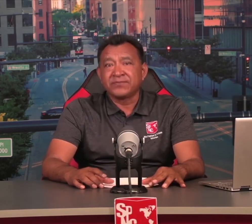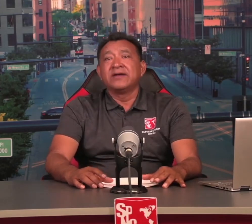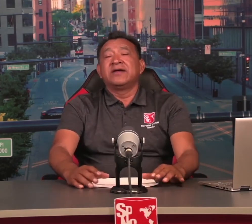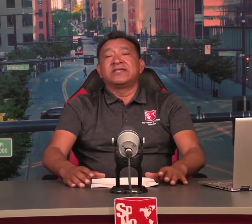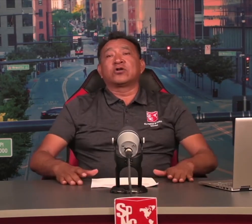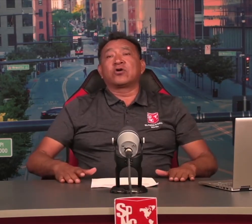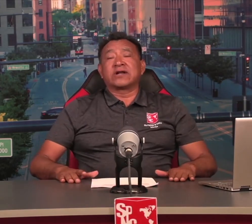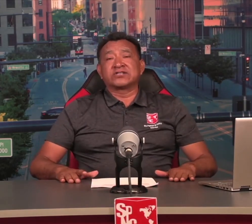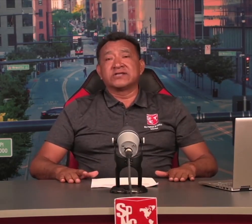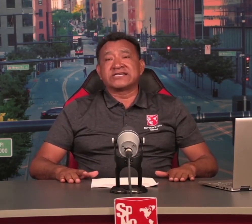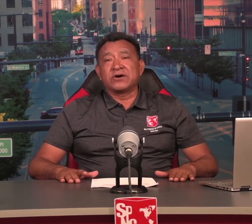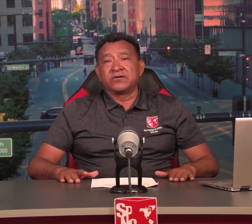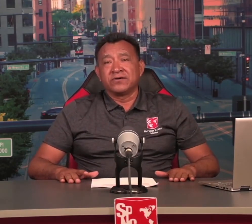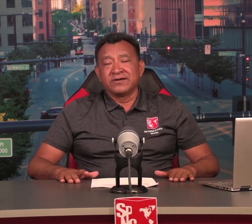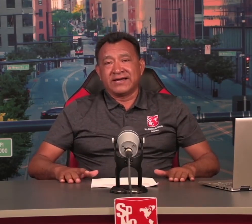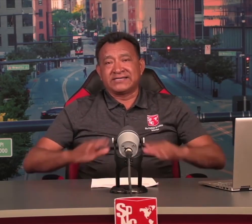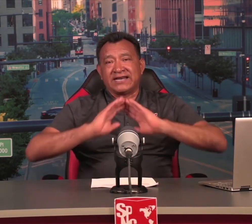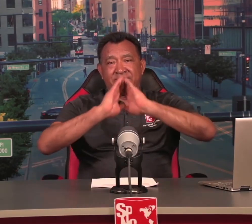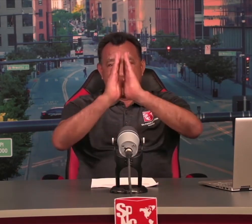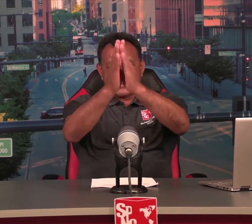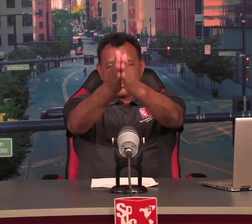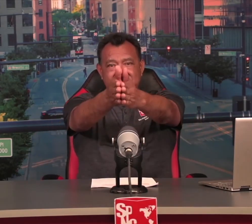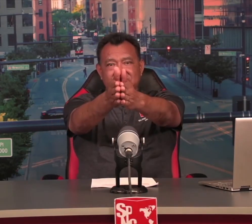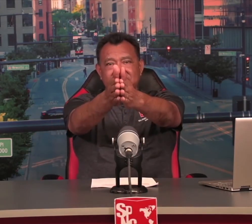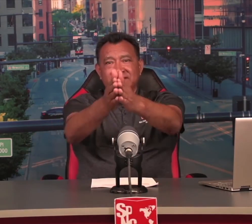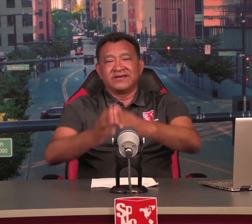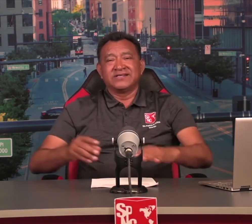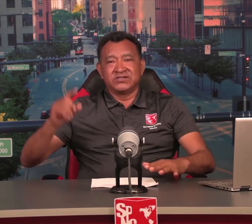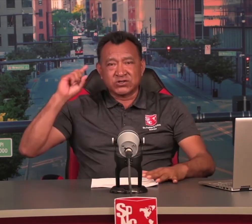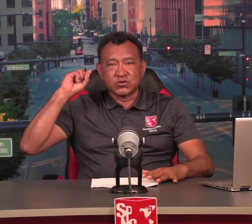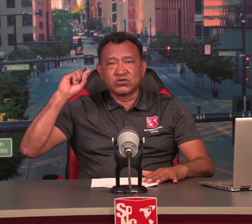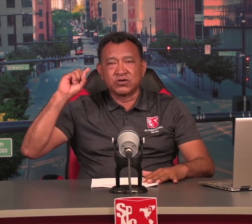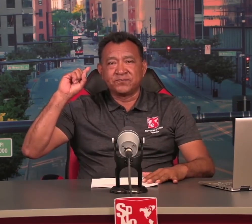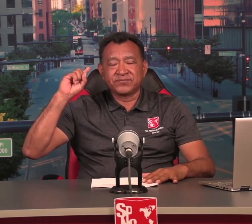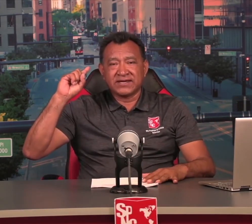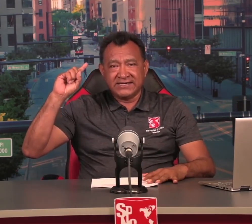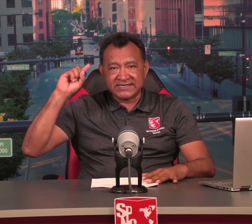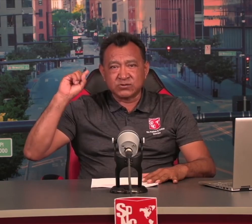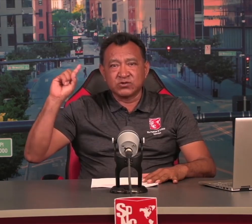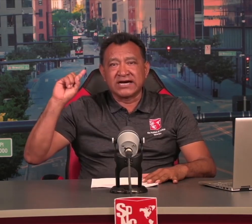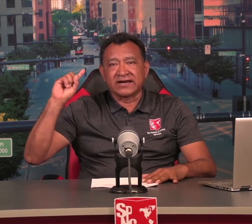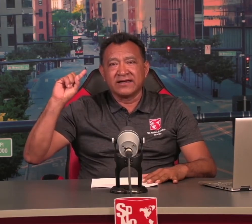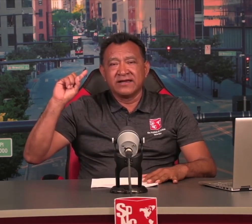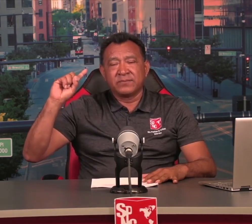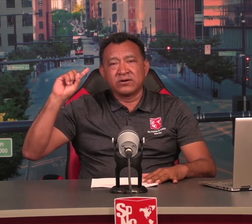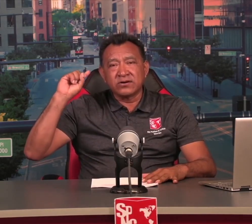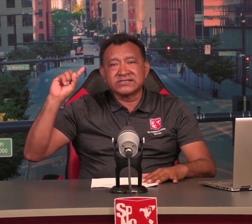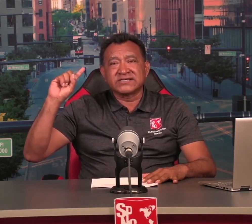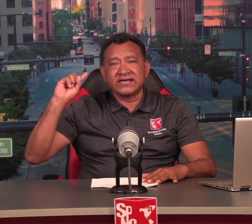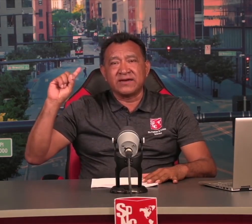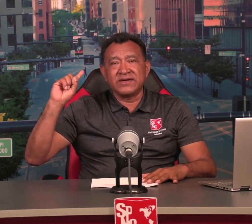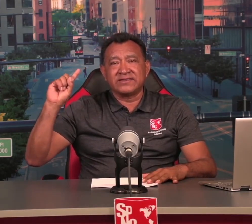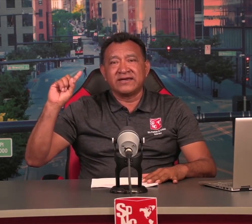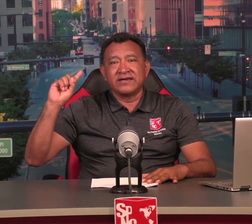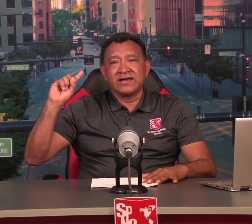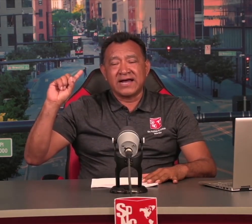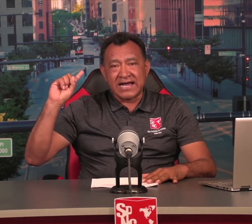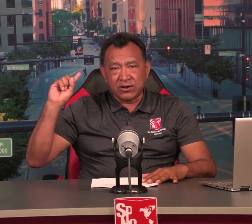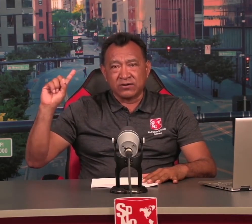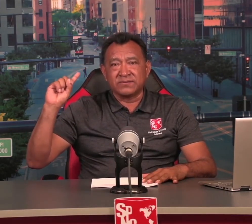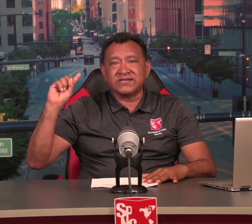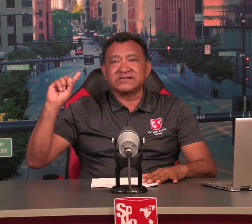diga, de todo corazón deseo que se la pase chingón, yo escucho y sé escuchar, pero no necesariamente